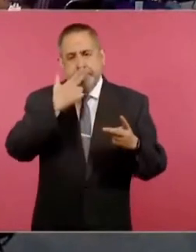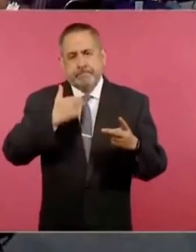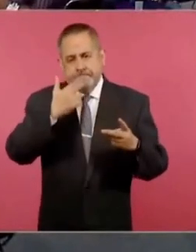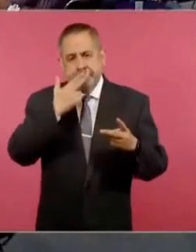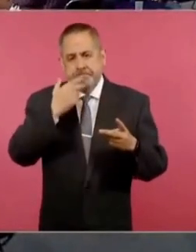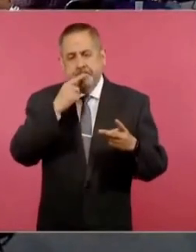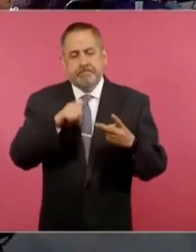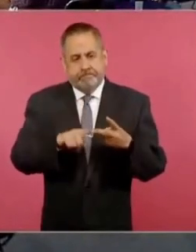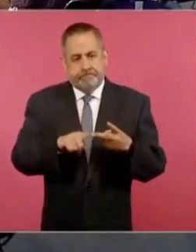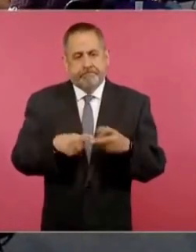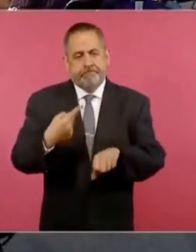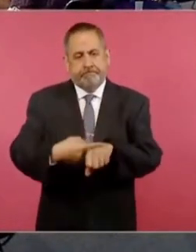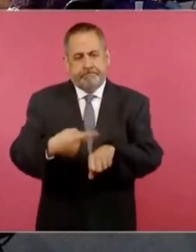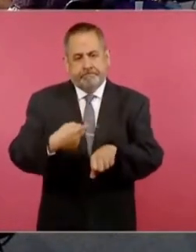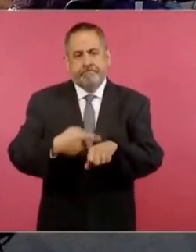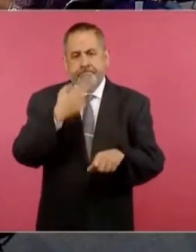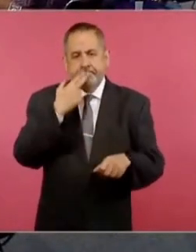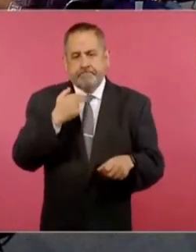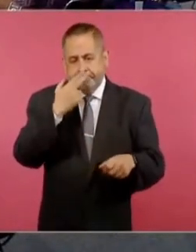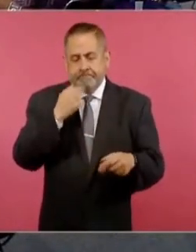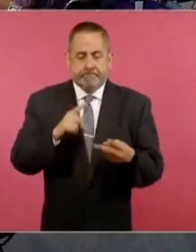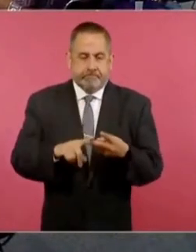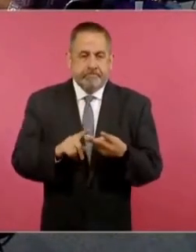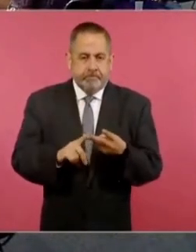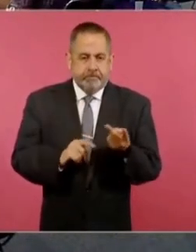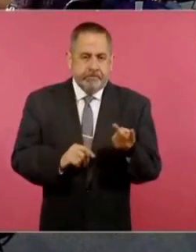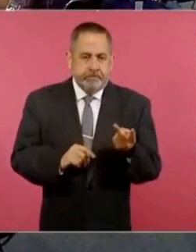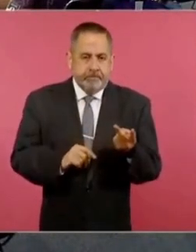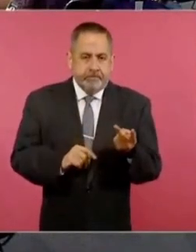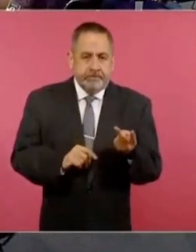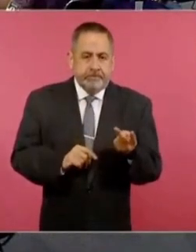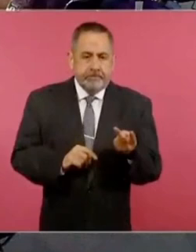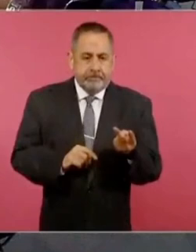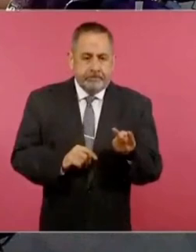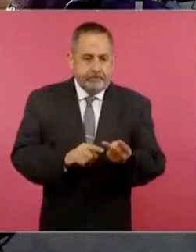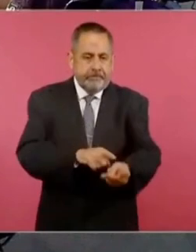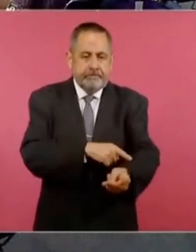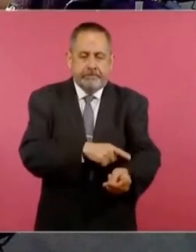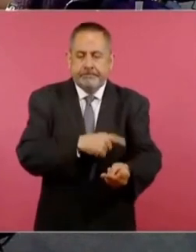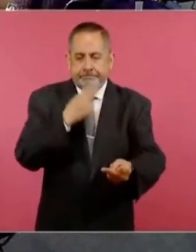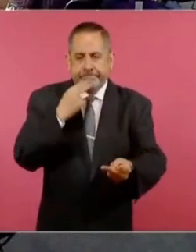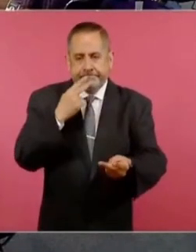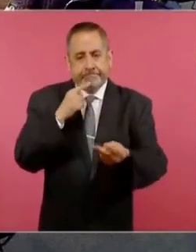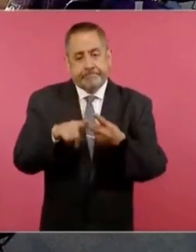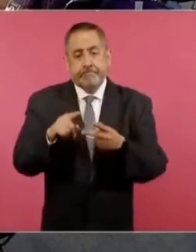la alimentación,